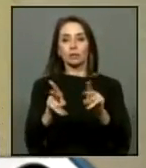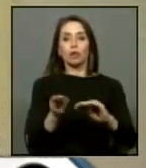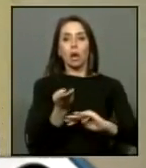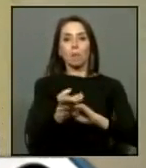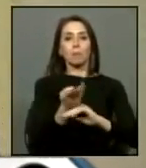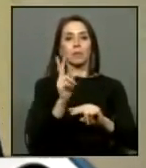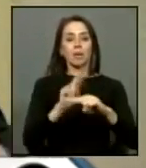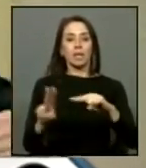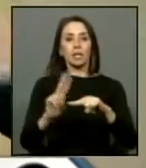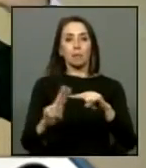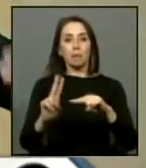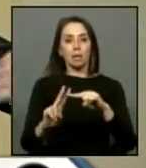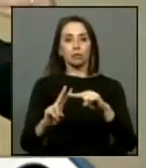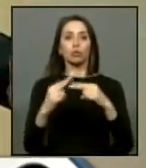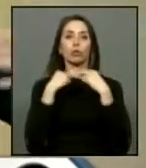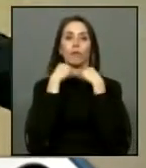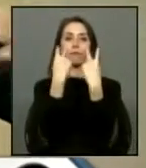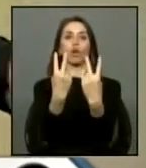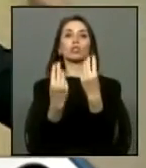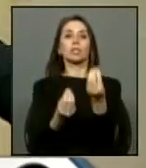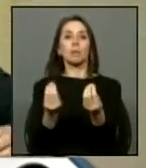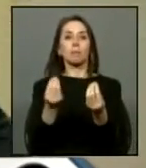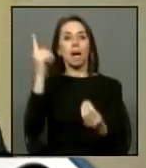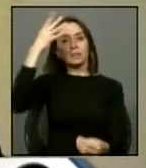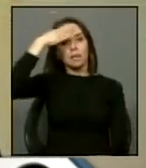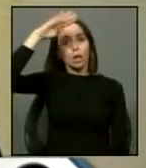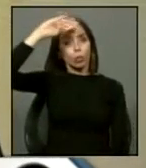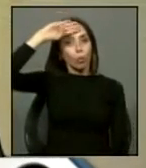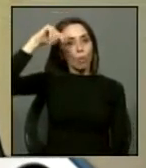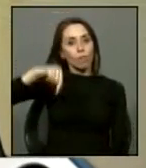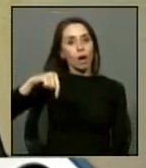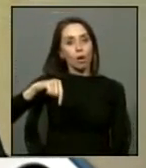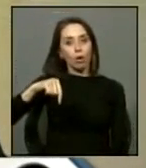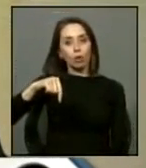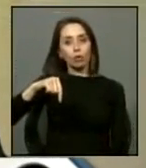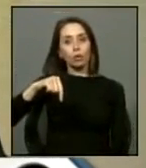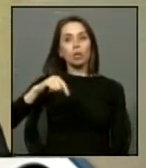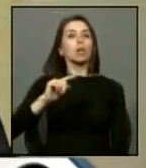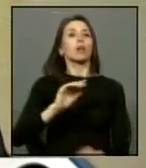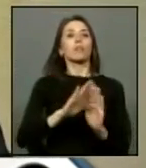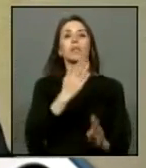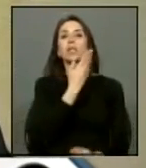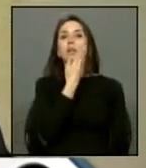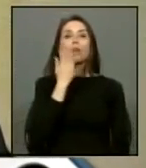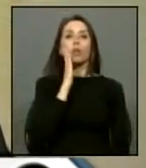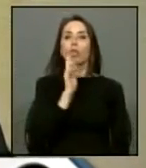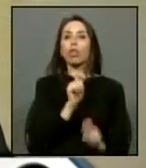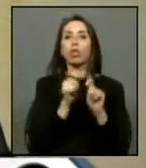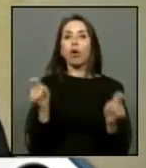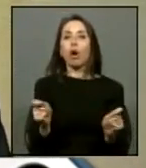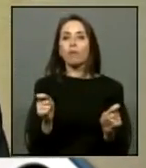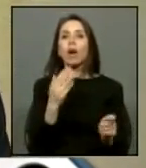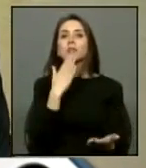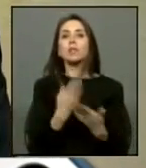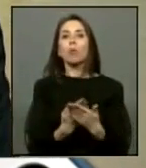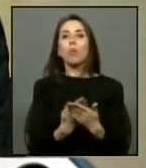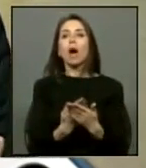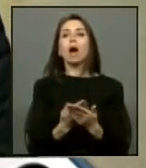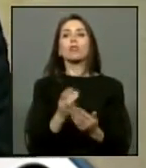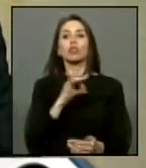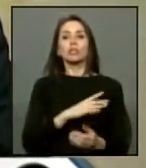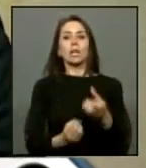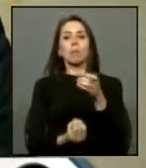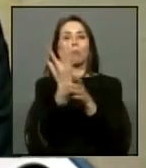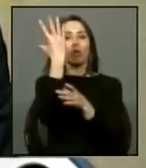reparación, que levanten la voz de lo que está ocurriendo hoy día en Cuba. Dejémonos de doble estándar, ¿hasta cuándo? ¿Cuándo vamos a construir un Chile